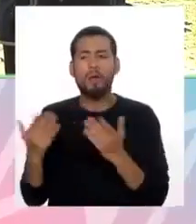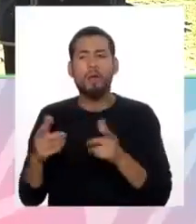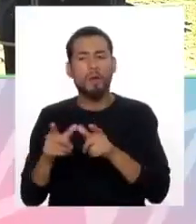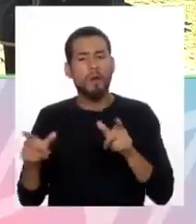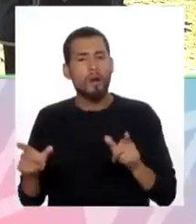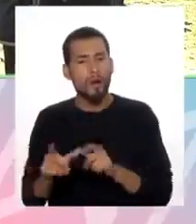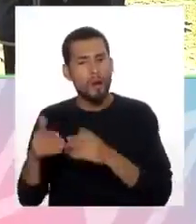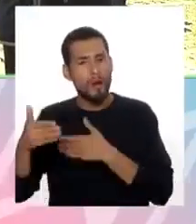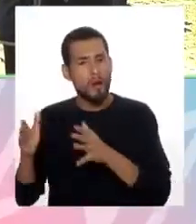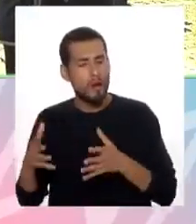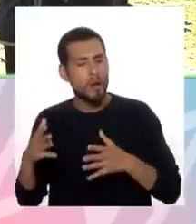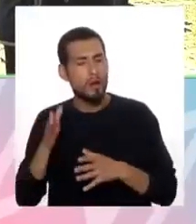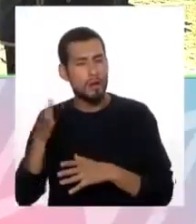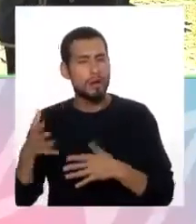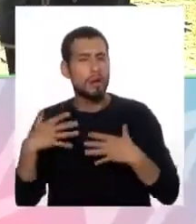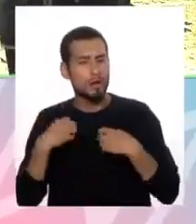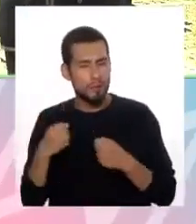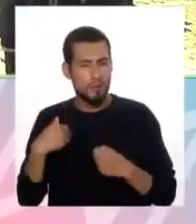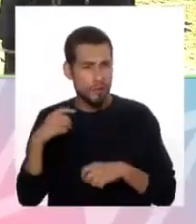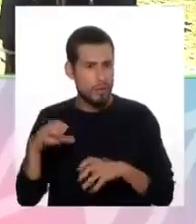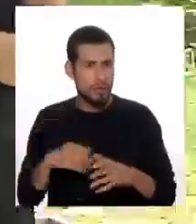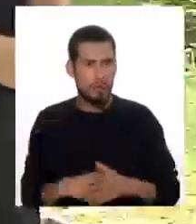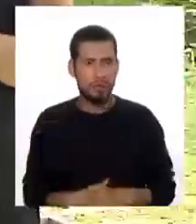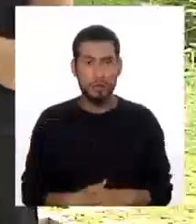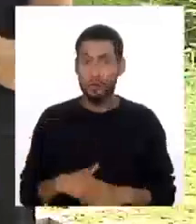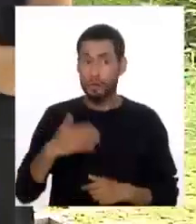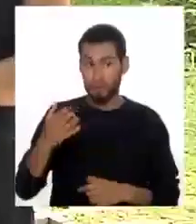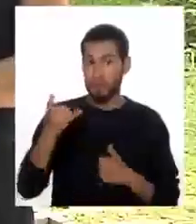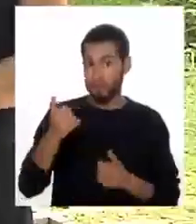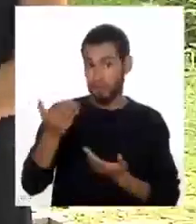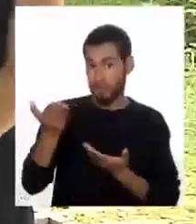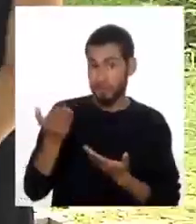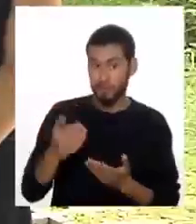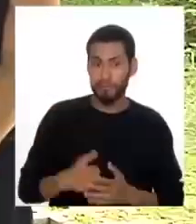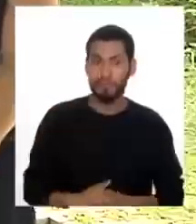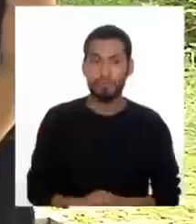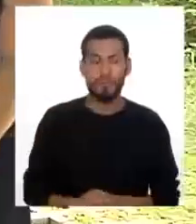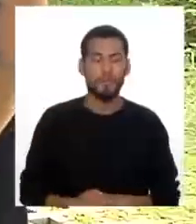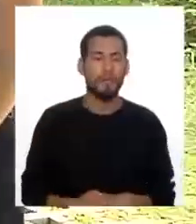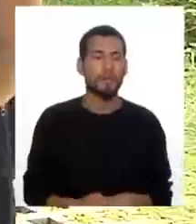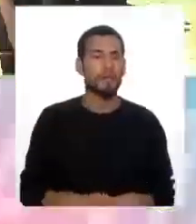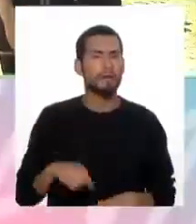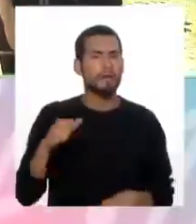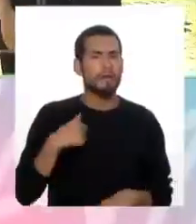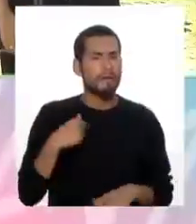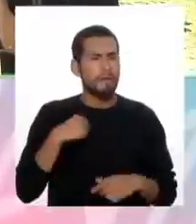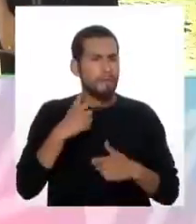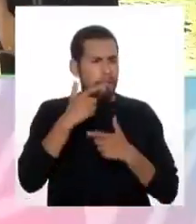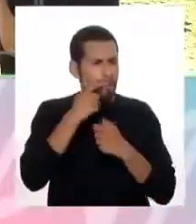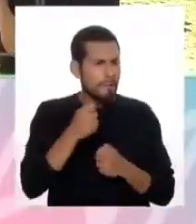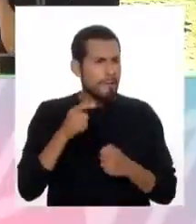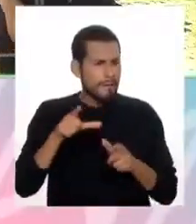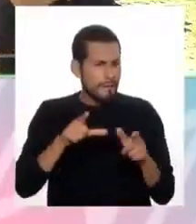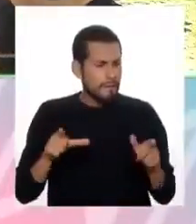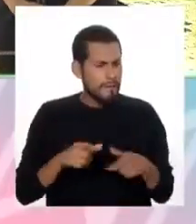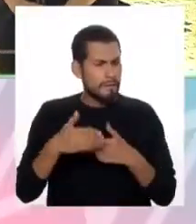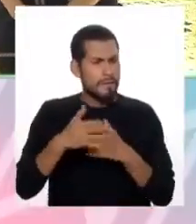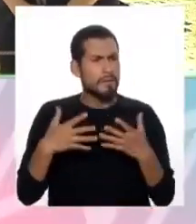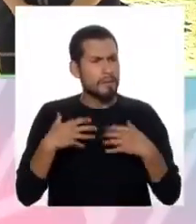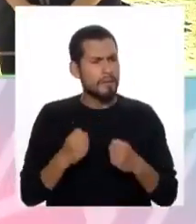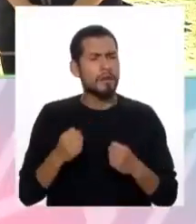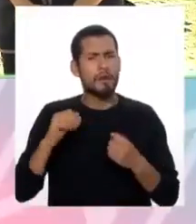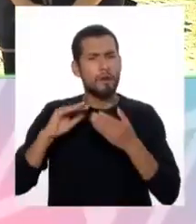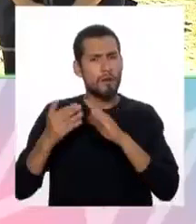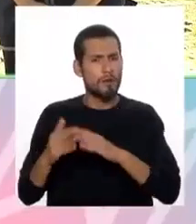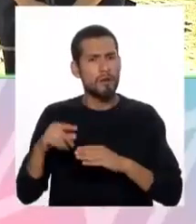repente ir, qué hacer en ese momento. Perfecto. Doctor, ahora sí. Yo estoy muy interesado, doctor. La verdad que los centros de salud comunitarios son